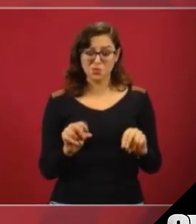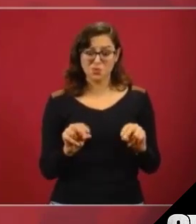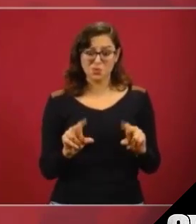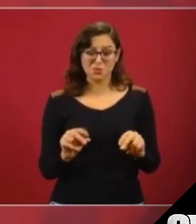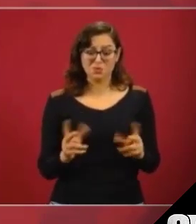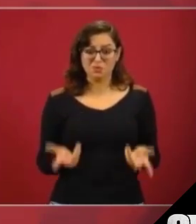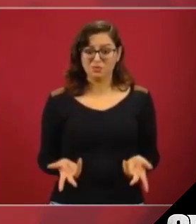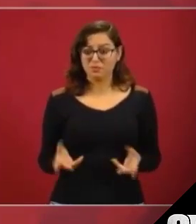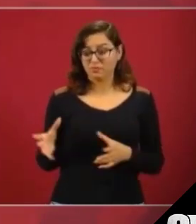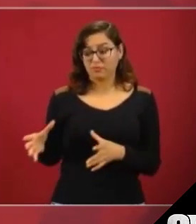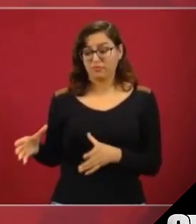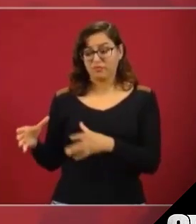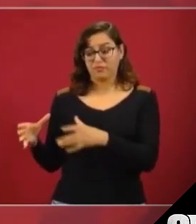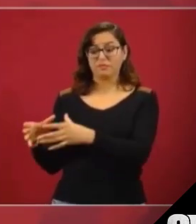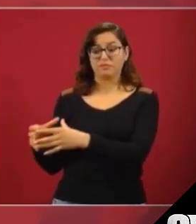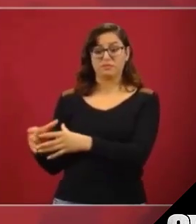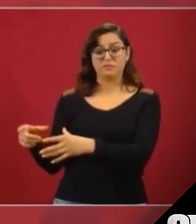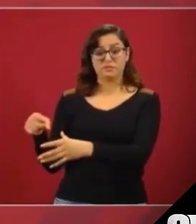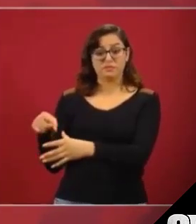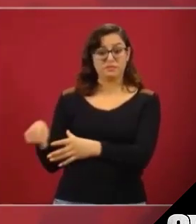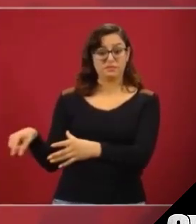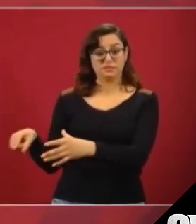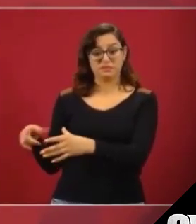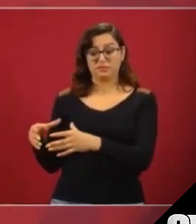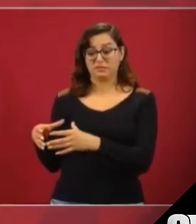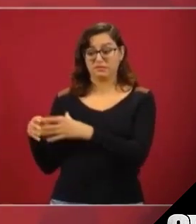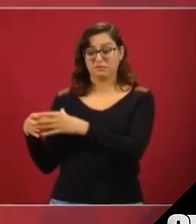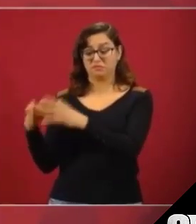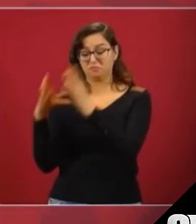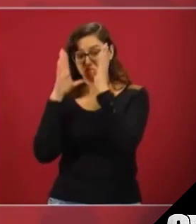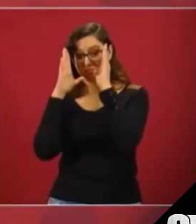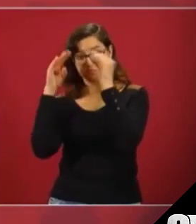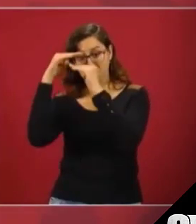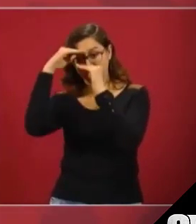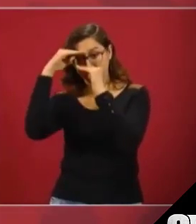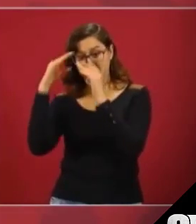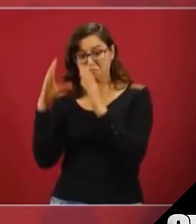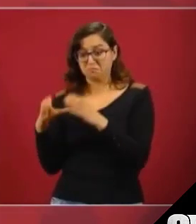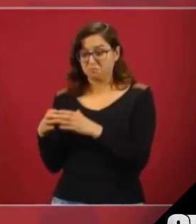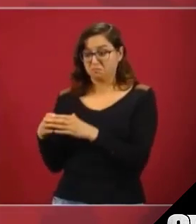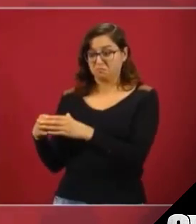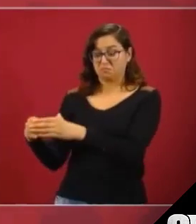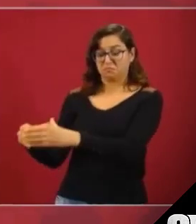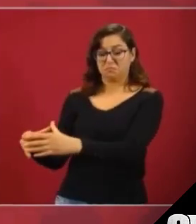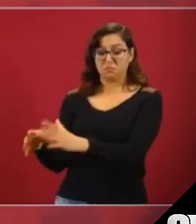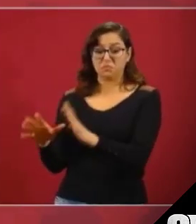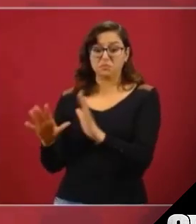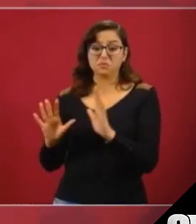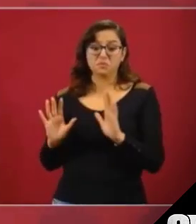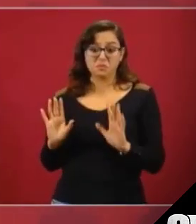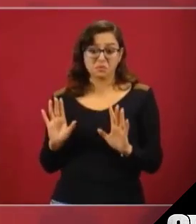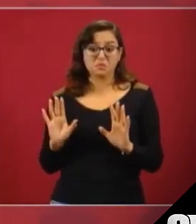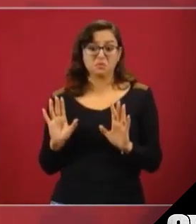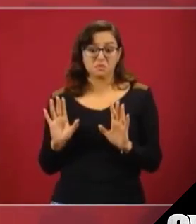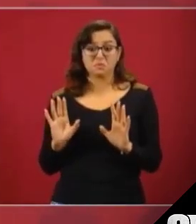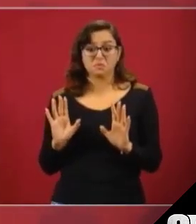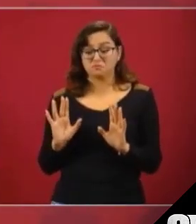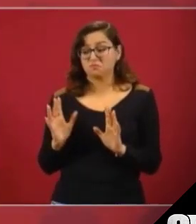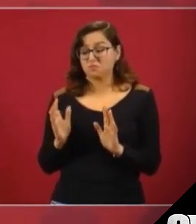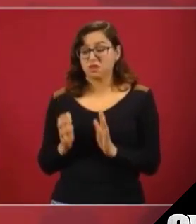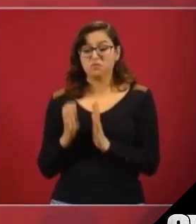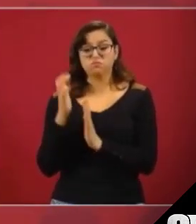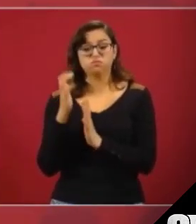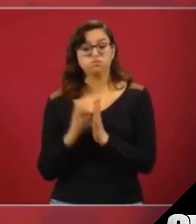Este es un agrupamiento conservador y es entendible